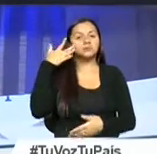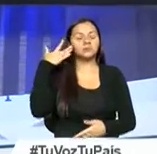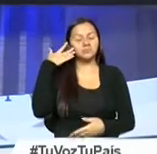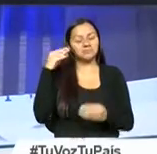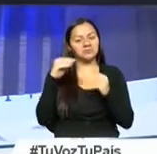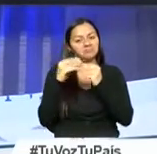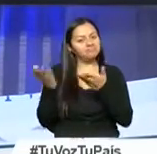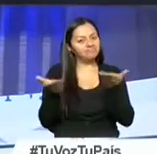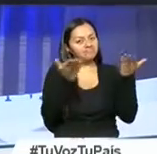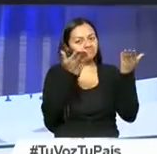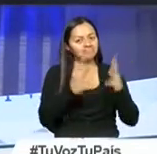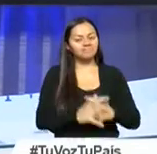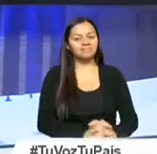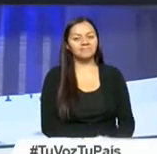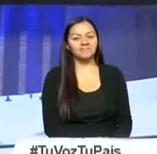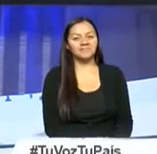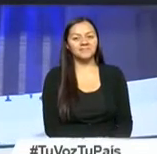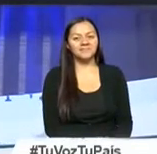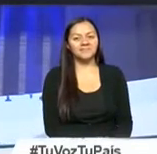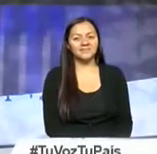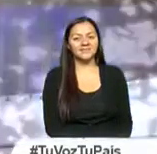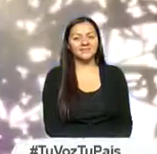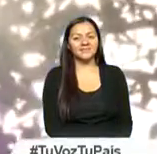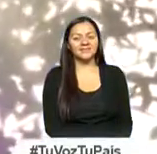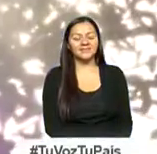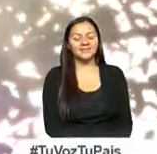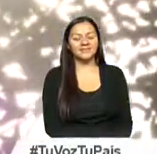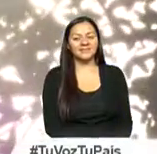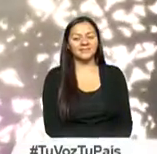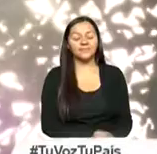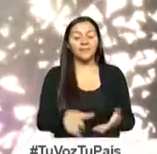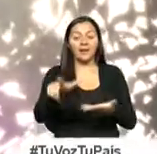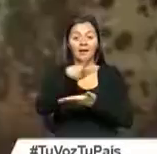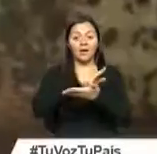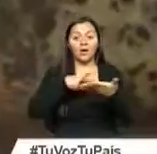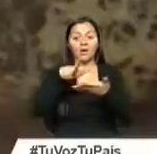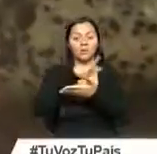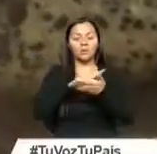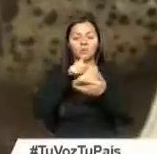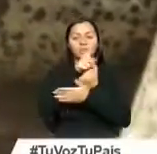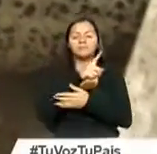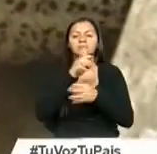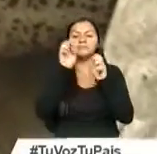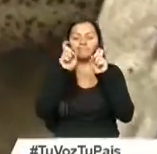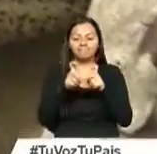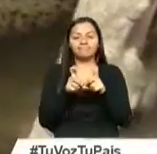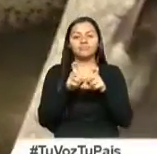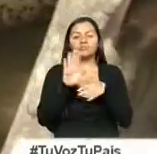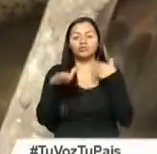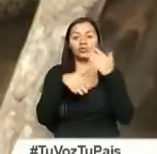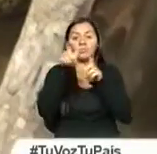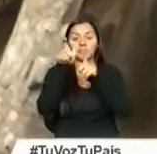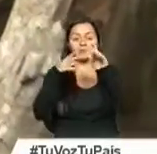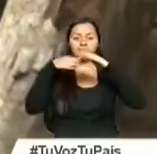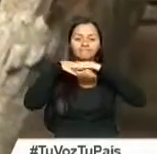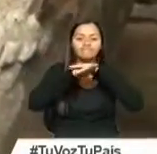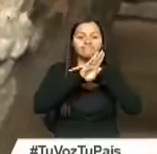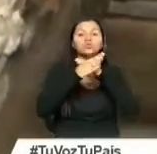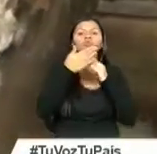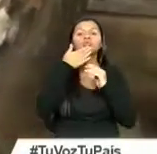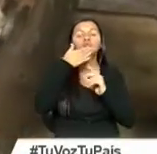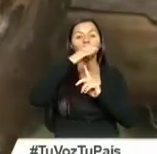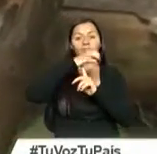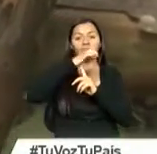Conozcamos este lugar en la siguiente nota. Lago Agrio es la parada obligatoria para quien desea adentrarse en la